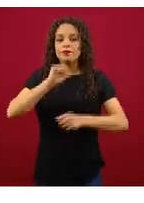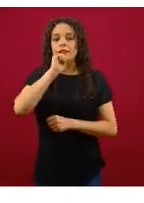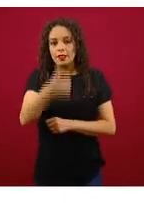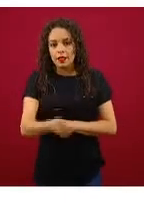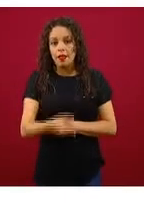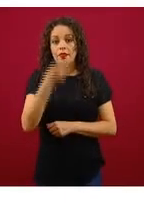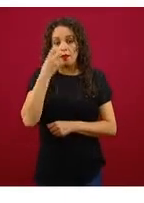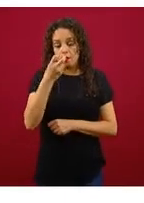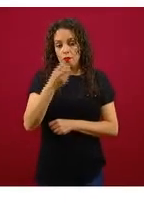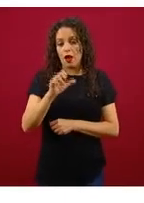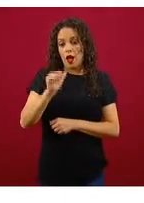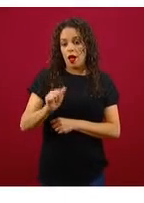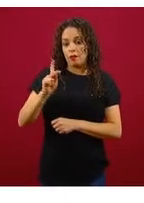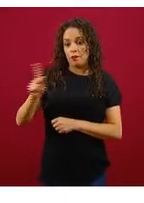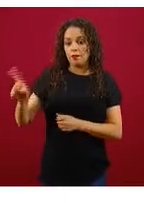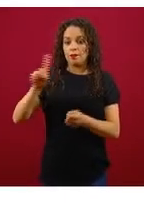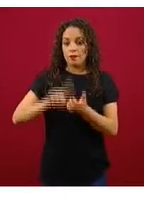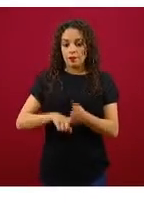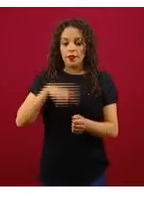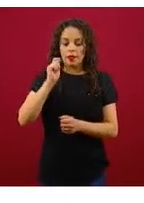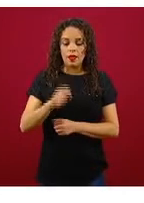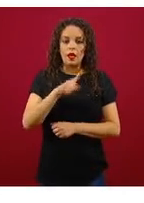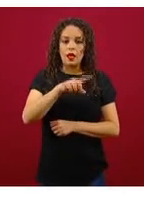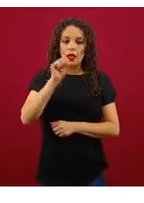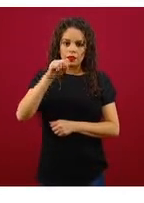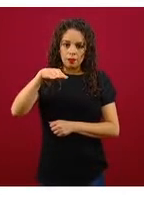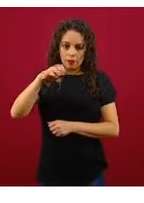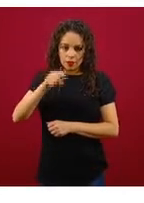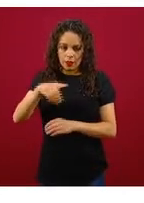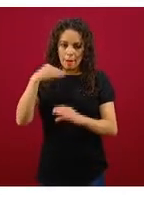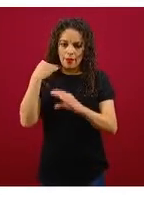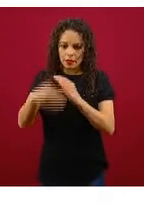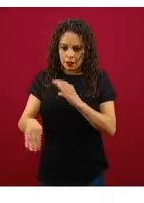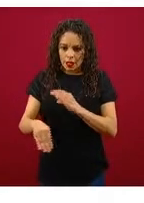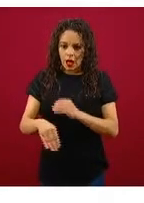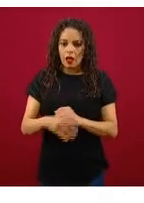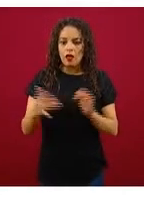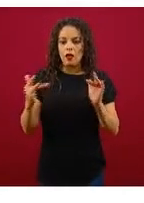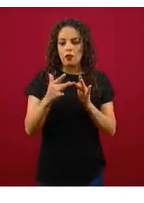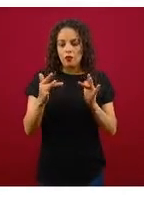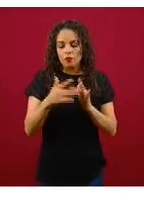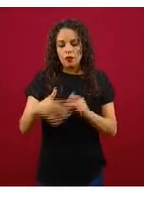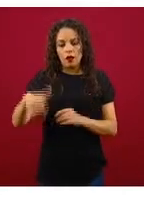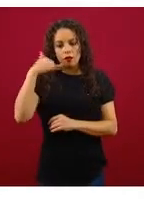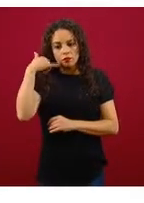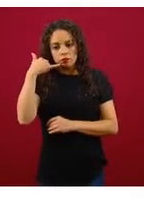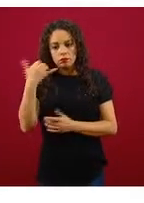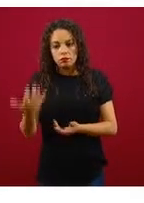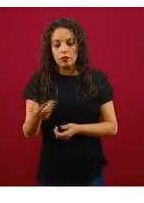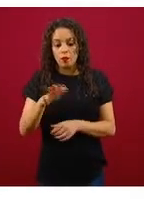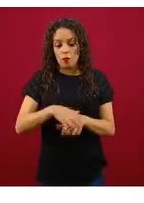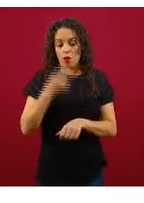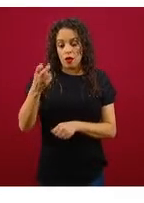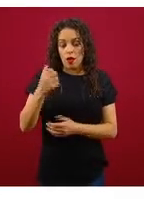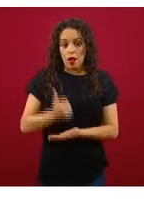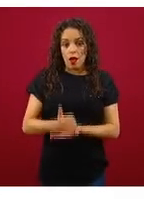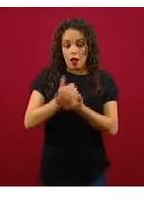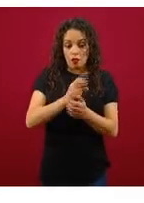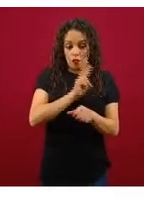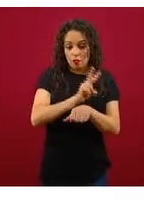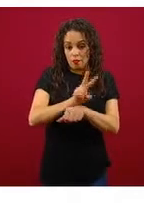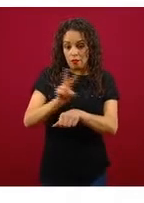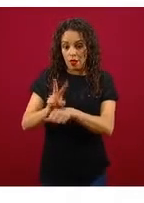SMS, el contacto telefónico, la búsqueda intencional a través de estos filtros de